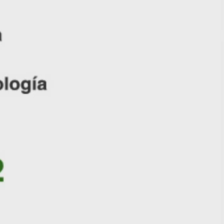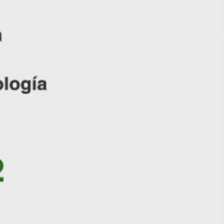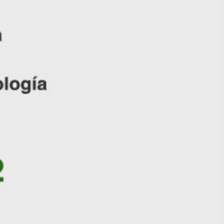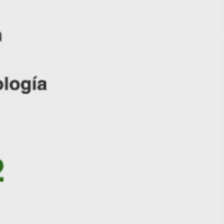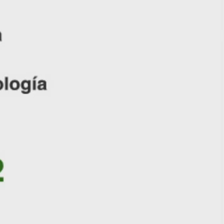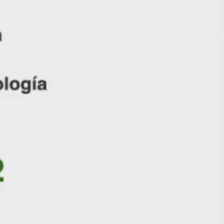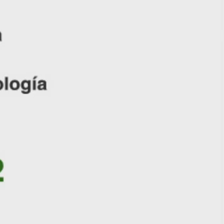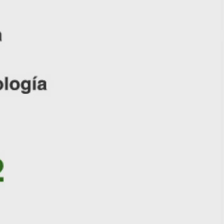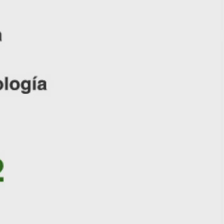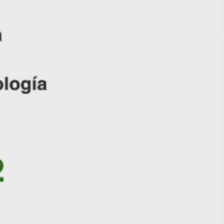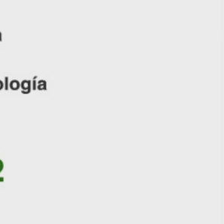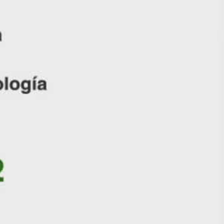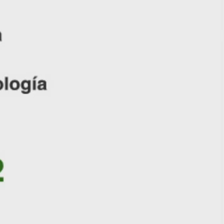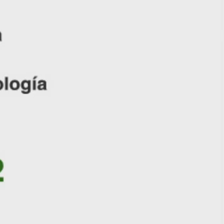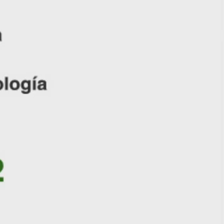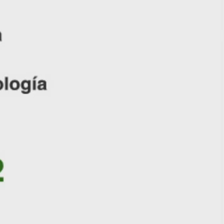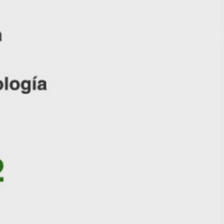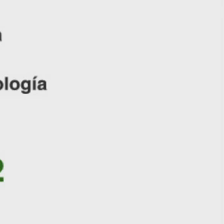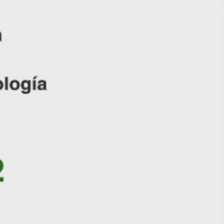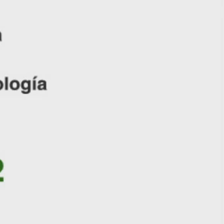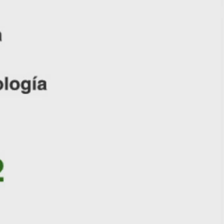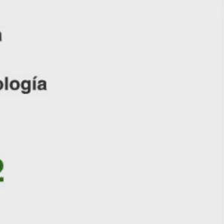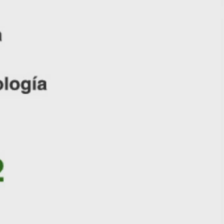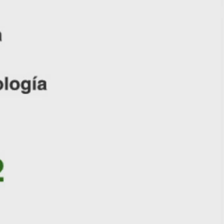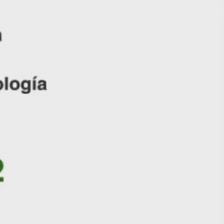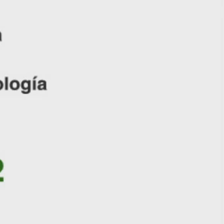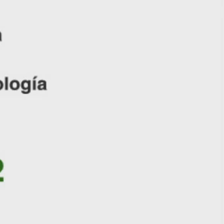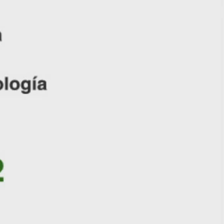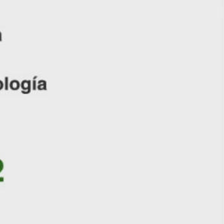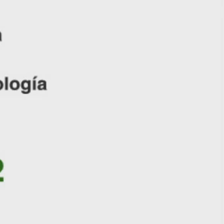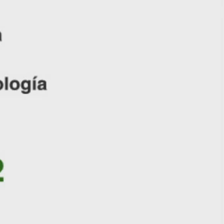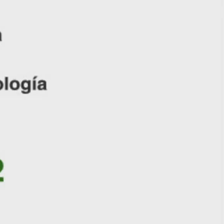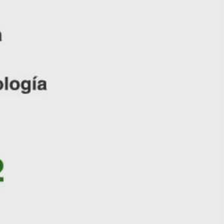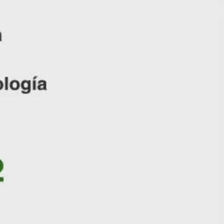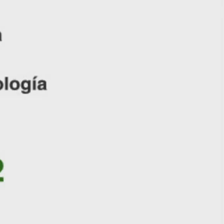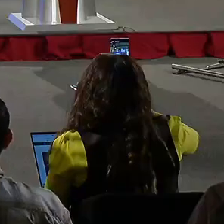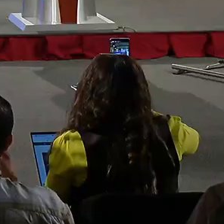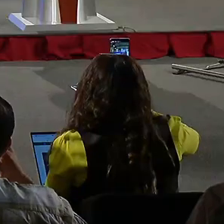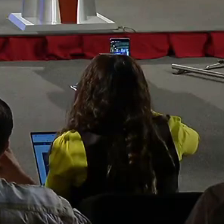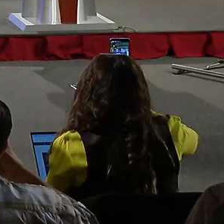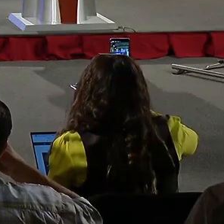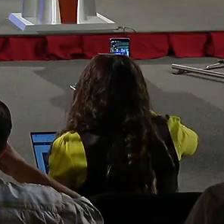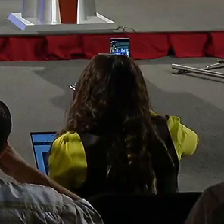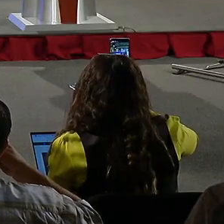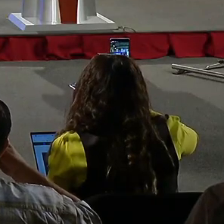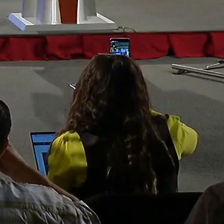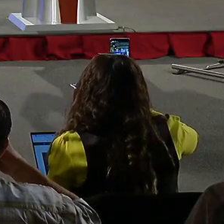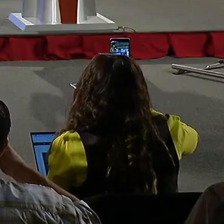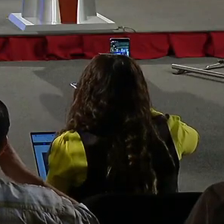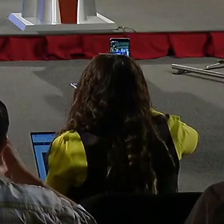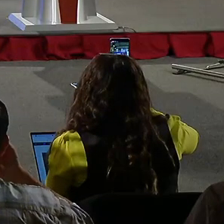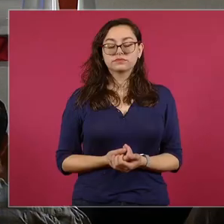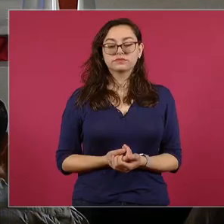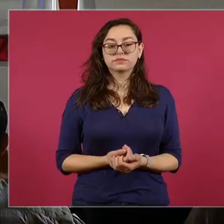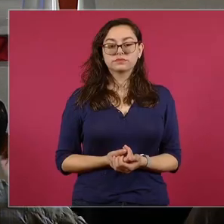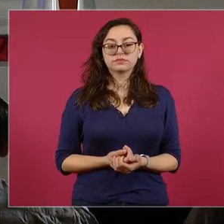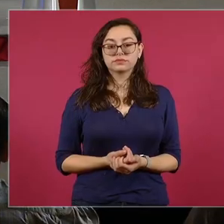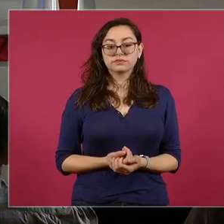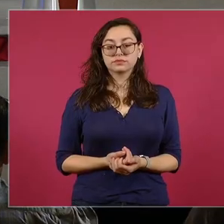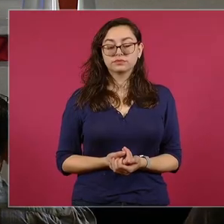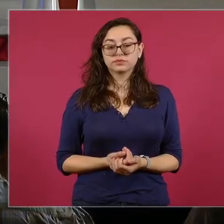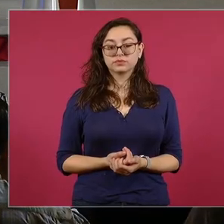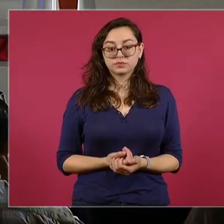servicio. Y también la medicina interna, que es fundamental. Muchos hospitales tienen pisos enteros de